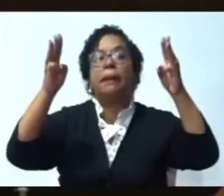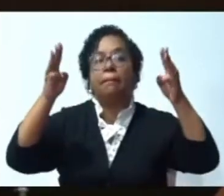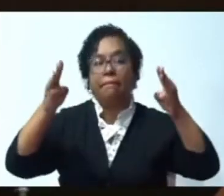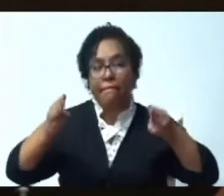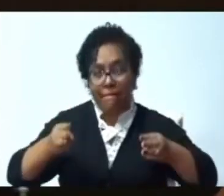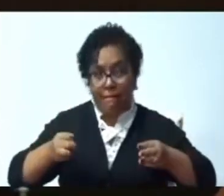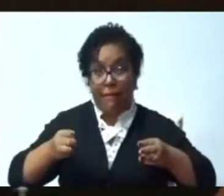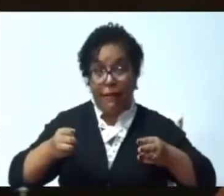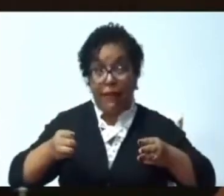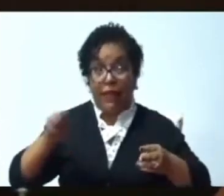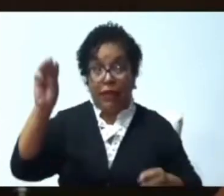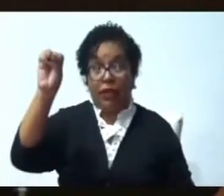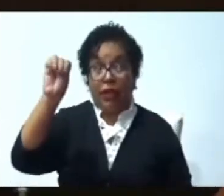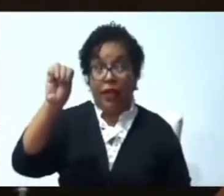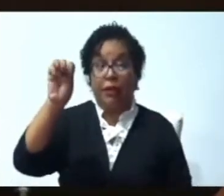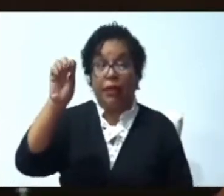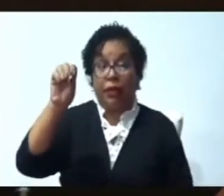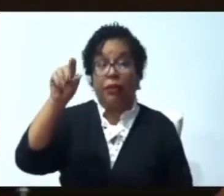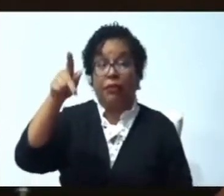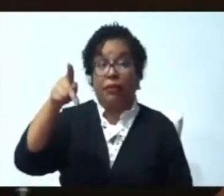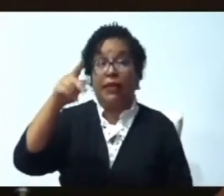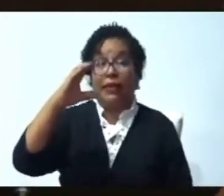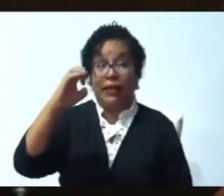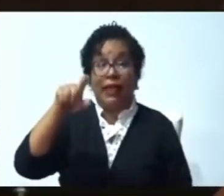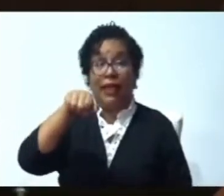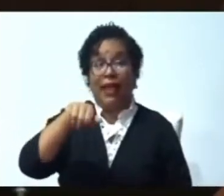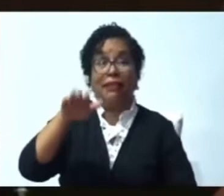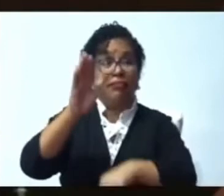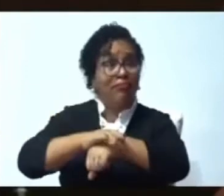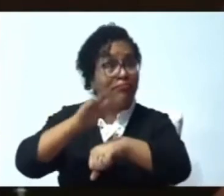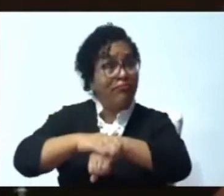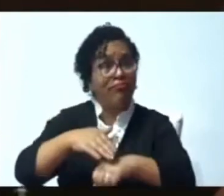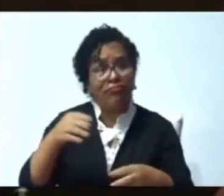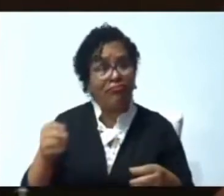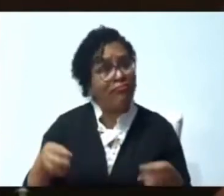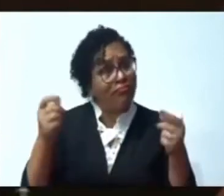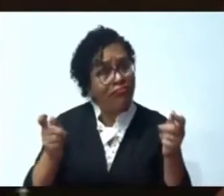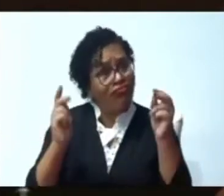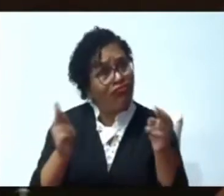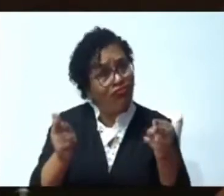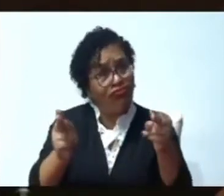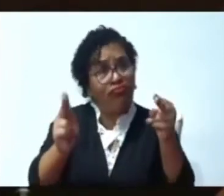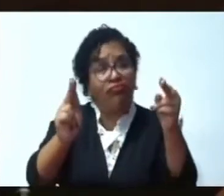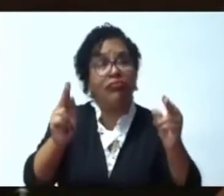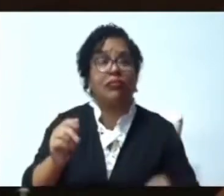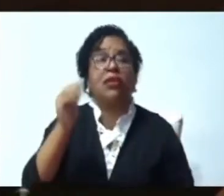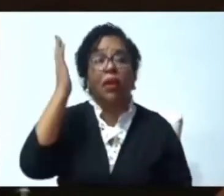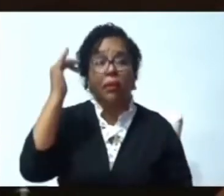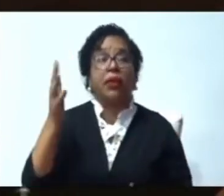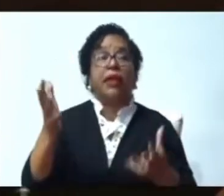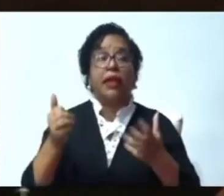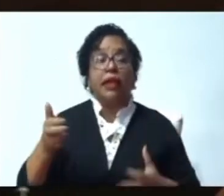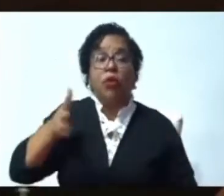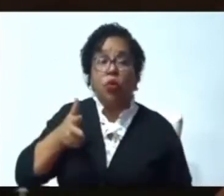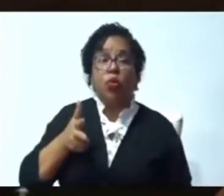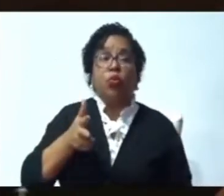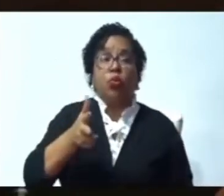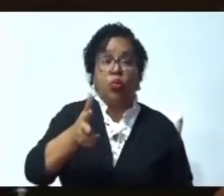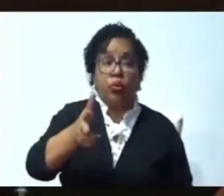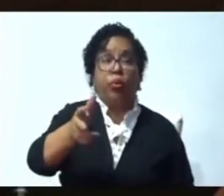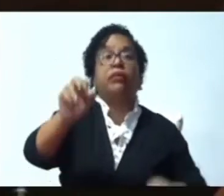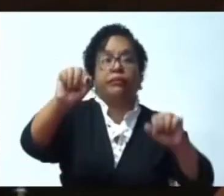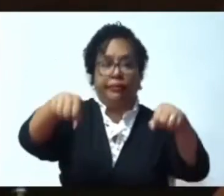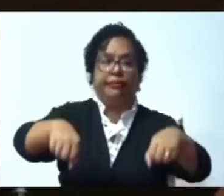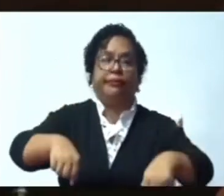Acelere porque Queremos una Navidad Bien transitable Y al